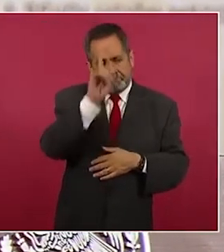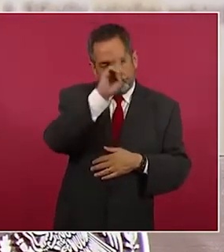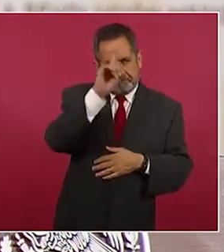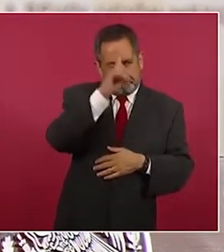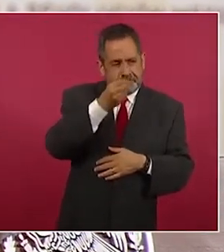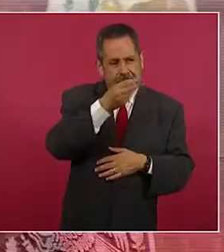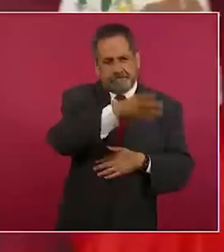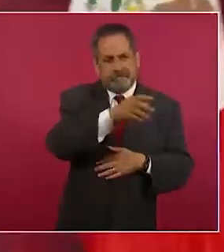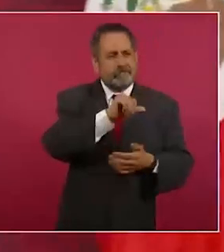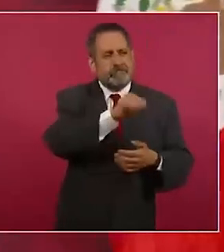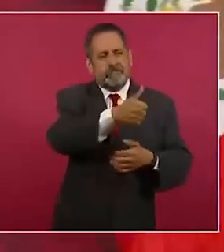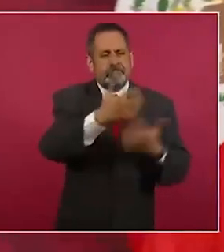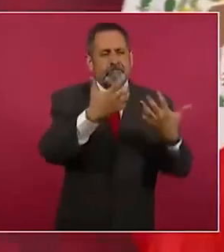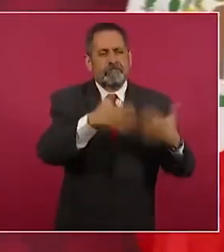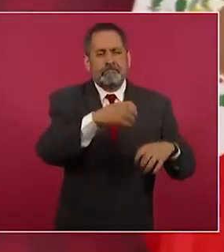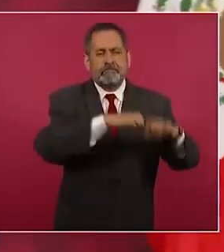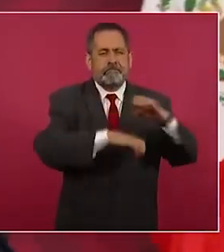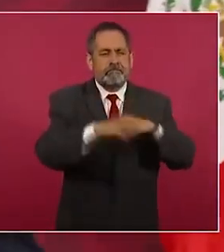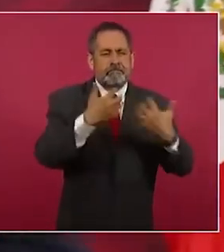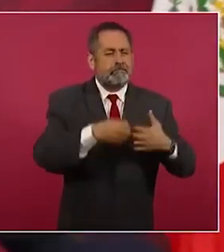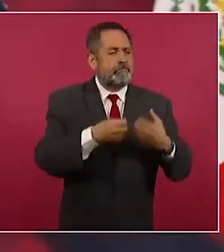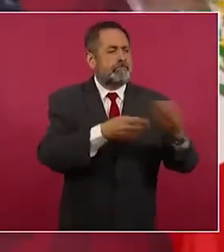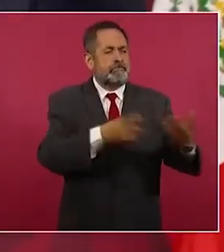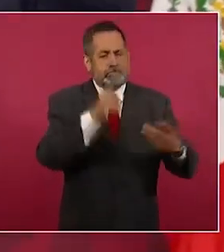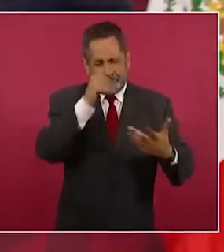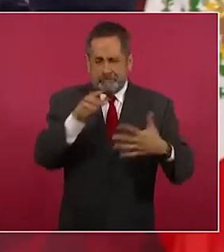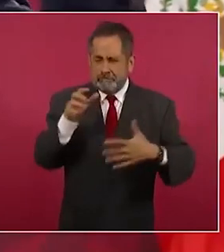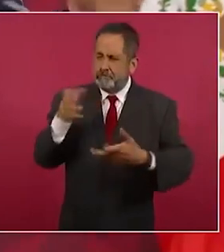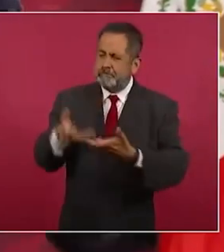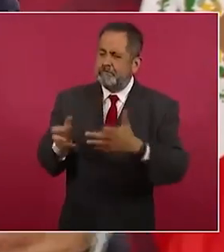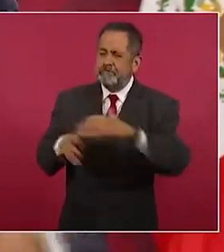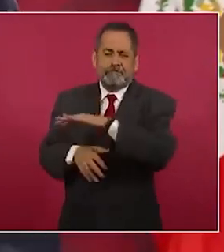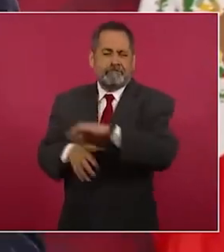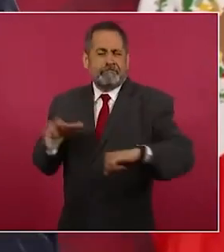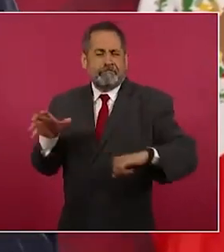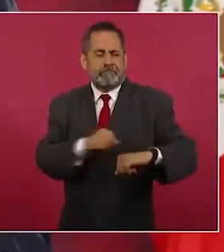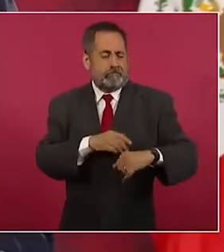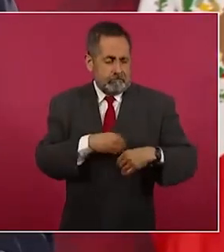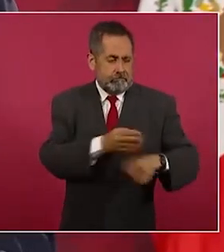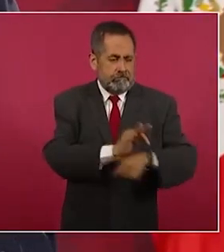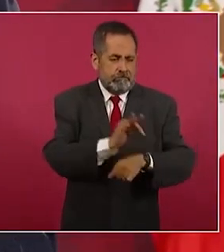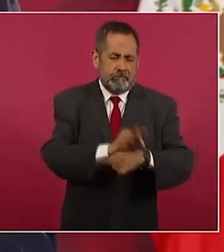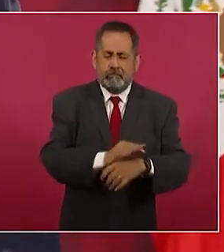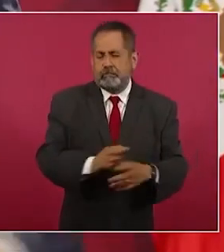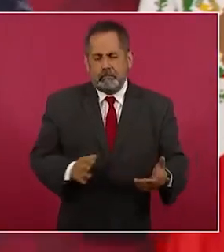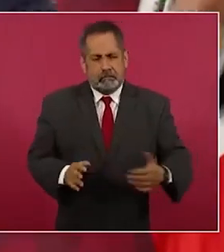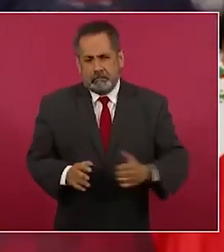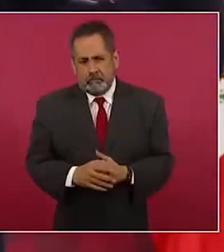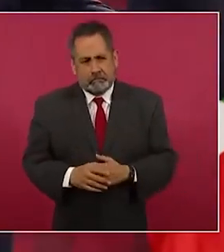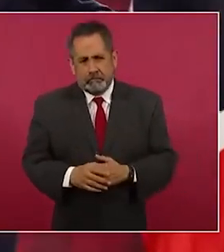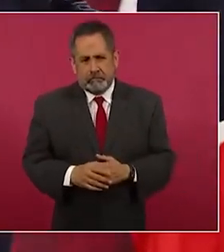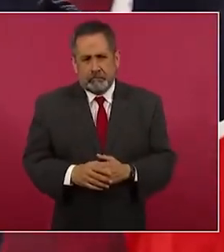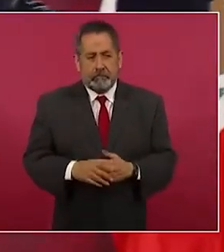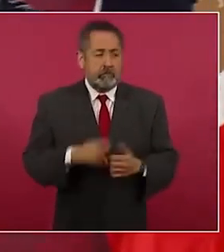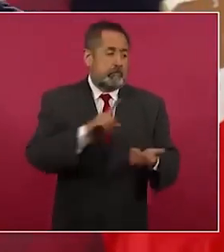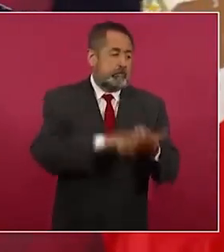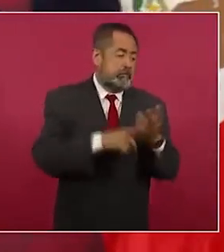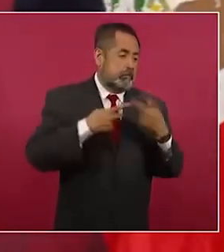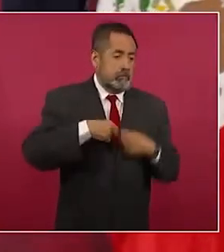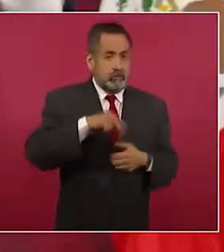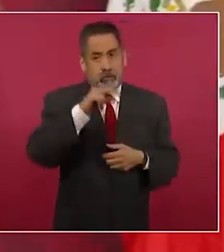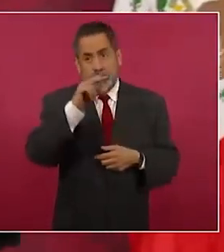compañías deslindadoras para el acaparamiento de las tierras y los intelectuales